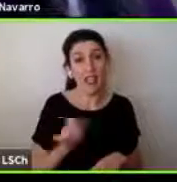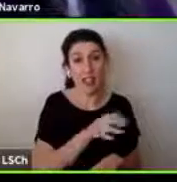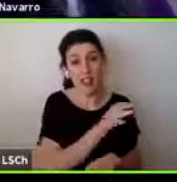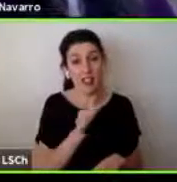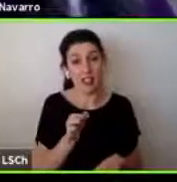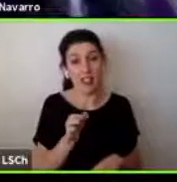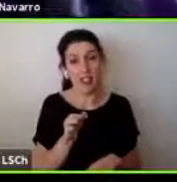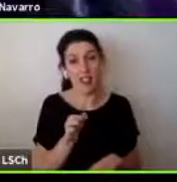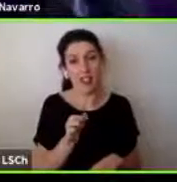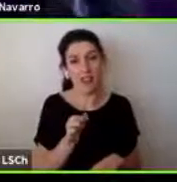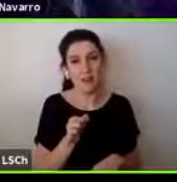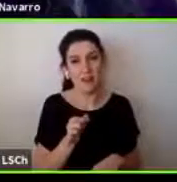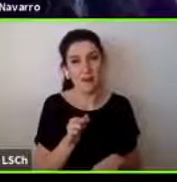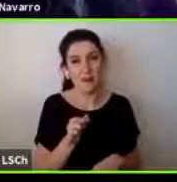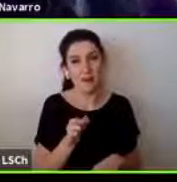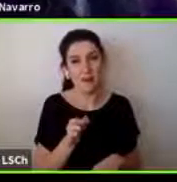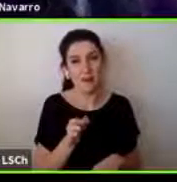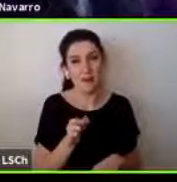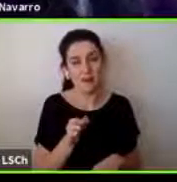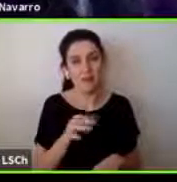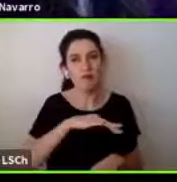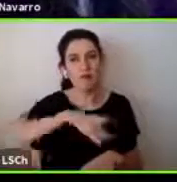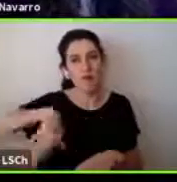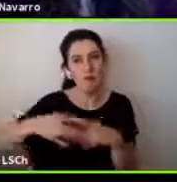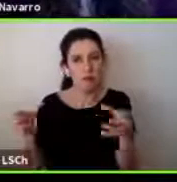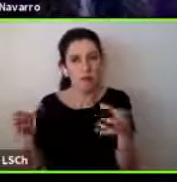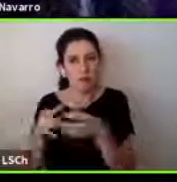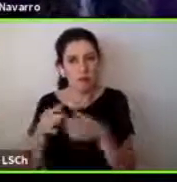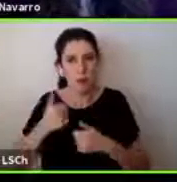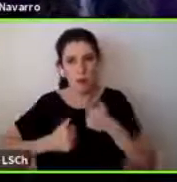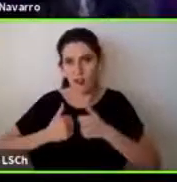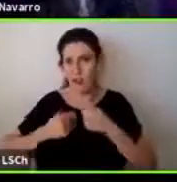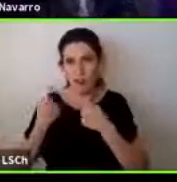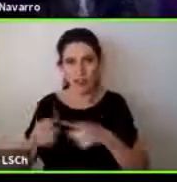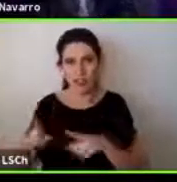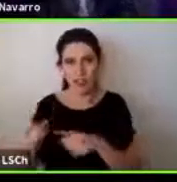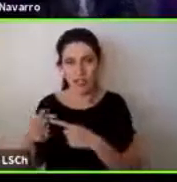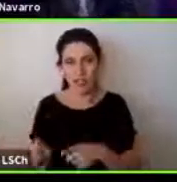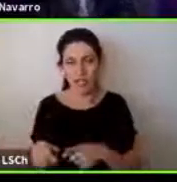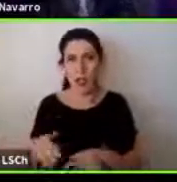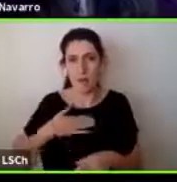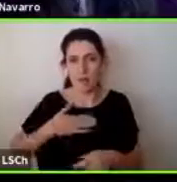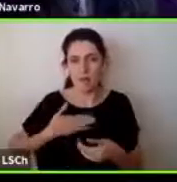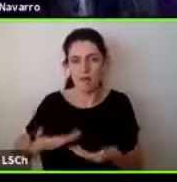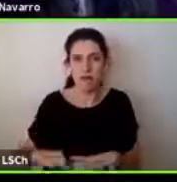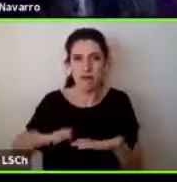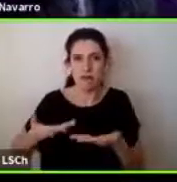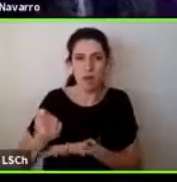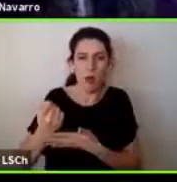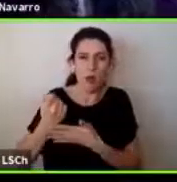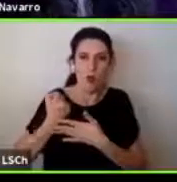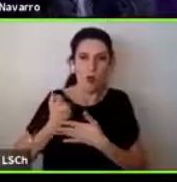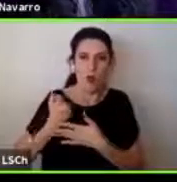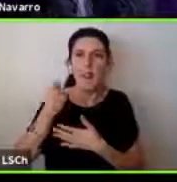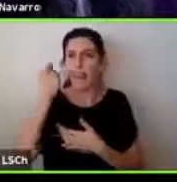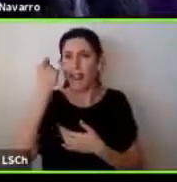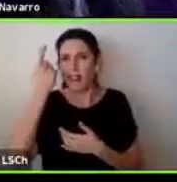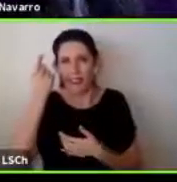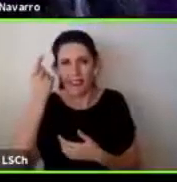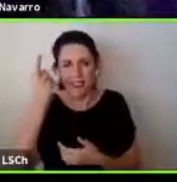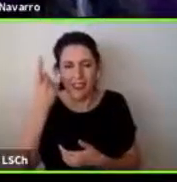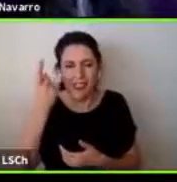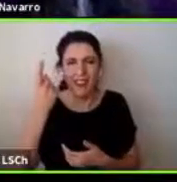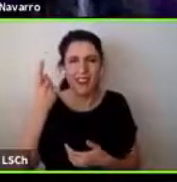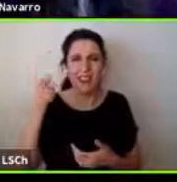tema de que seamos un equipo multidisciplinario claro a mí al menos me ha servido como para entender también otras áreas y para poder bajar este